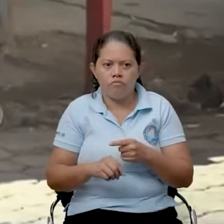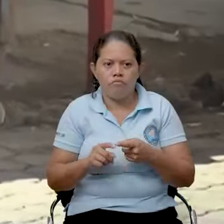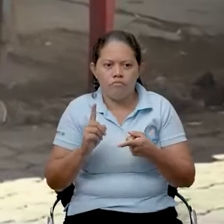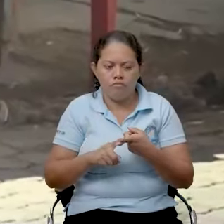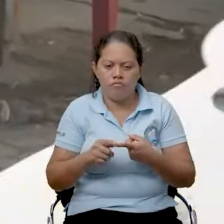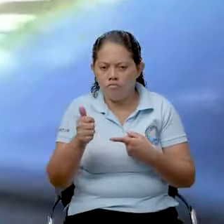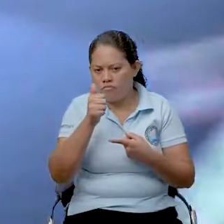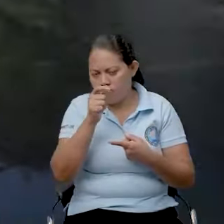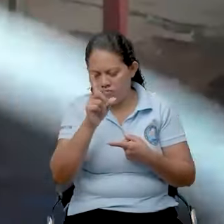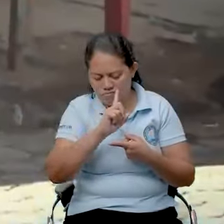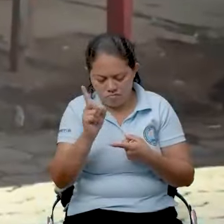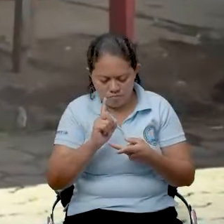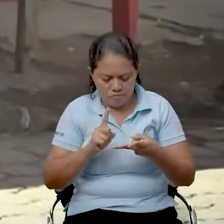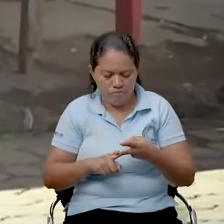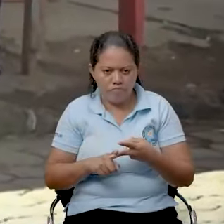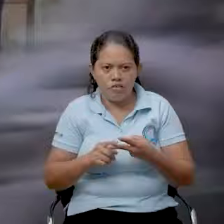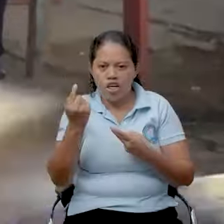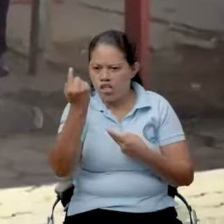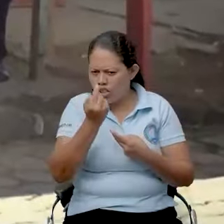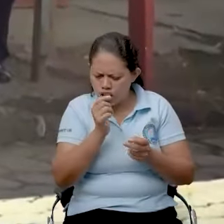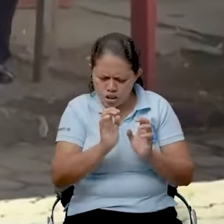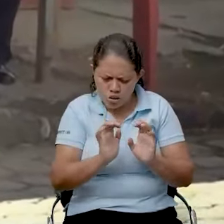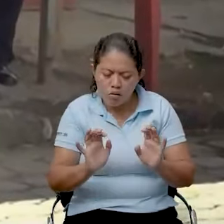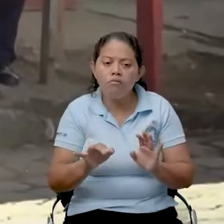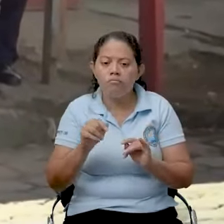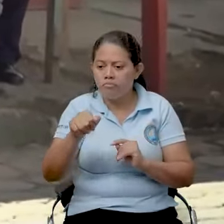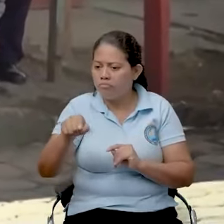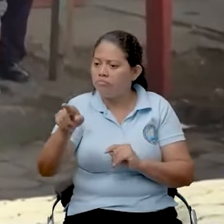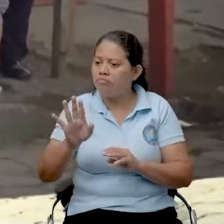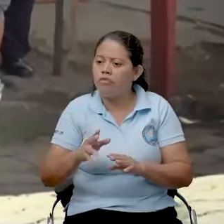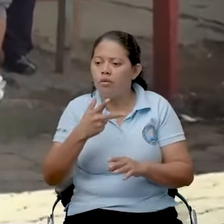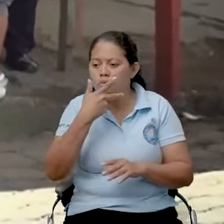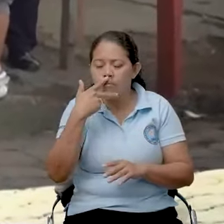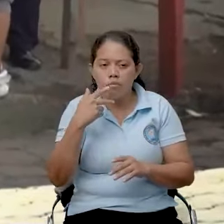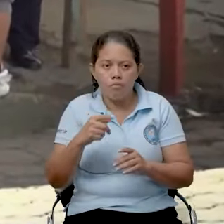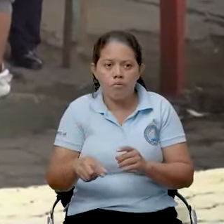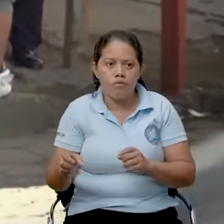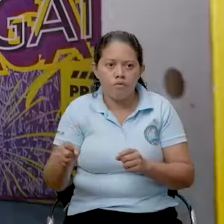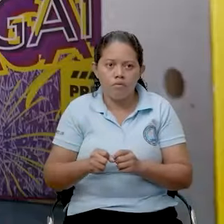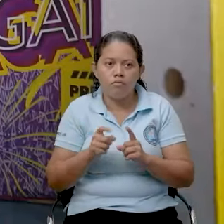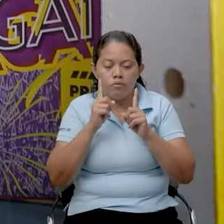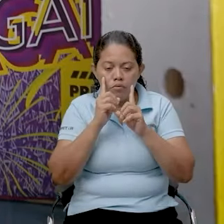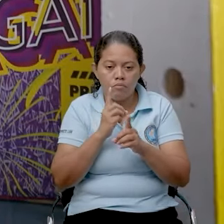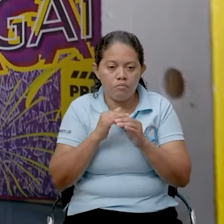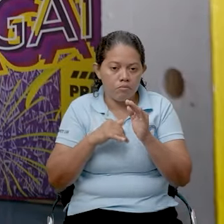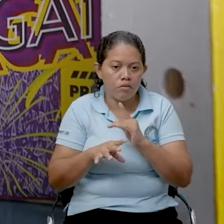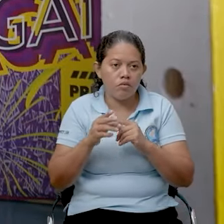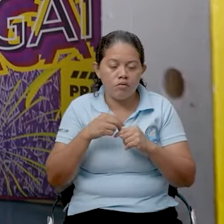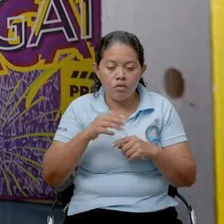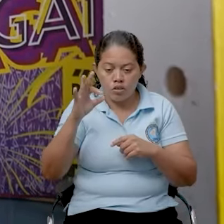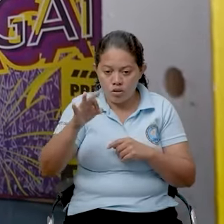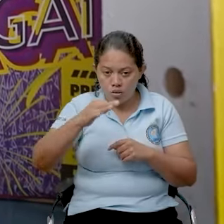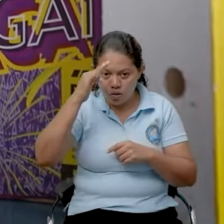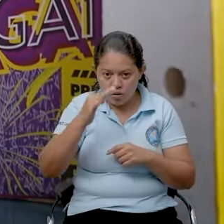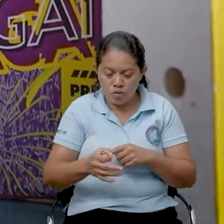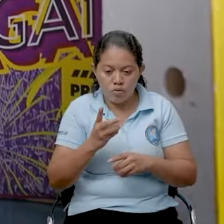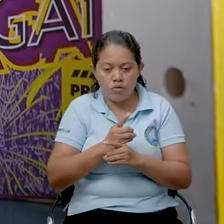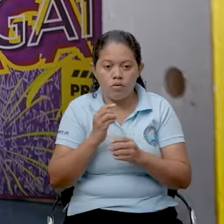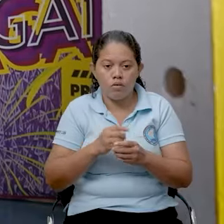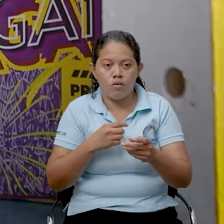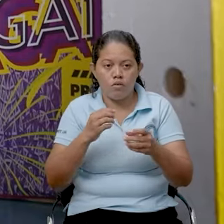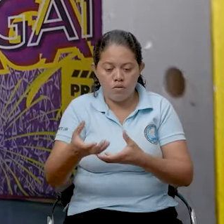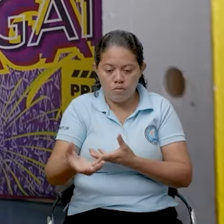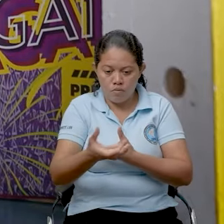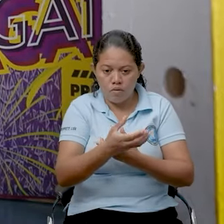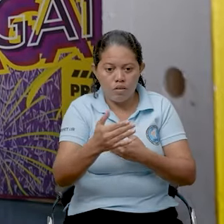que no vengan niños. Si venden sus niños, pues, su padre le vendrá la pólvora. Más seguro, más seguro tenemos a los